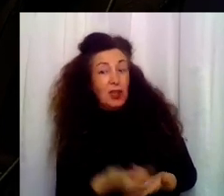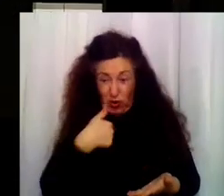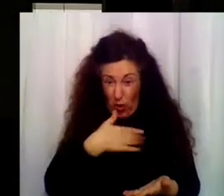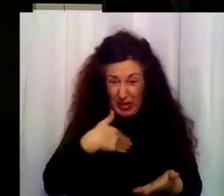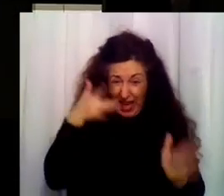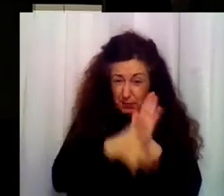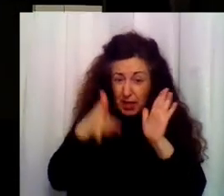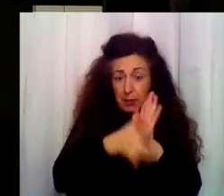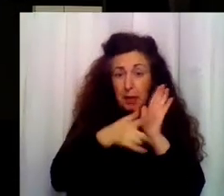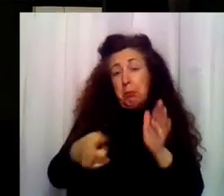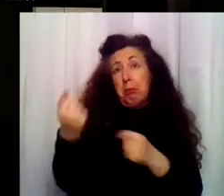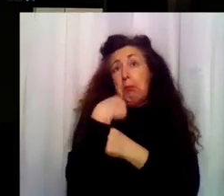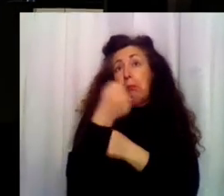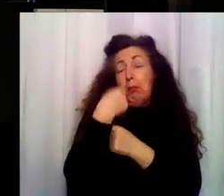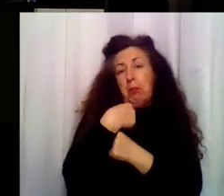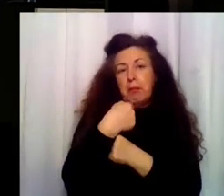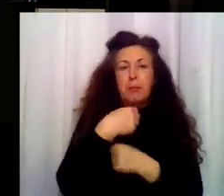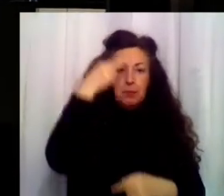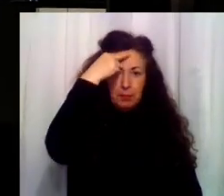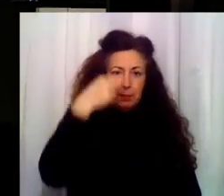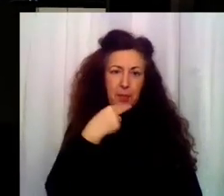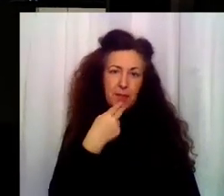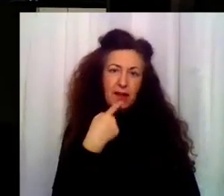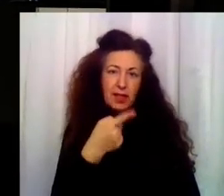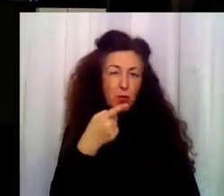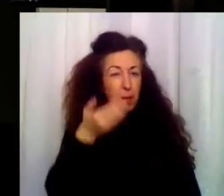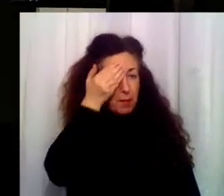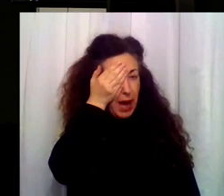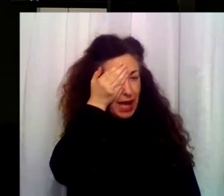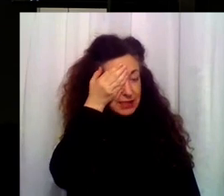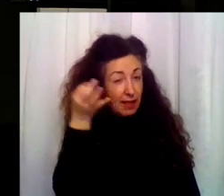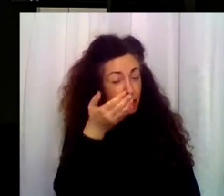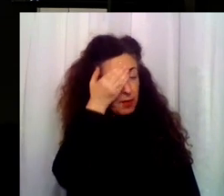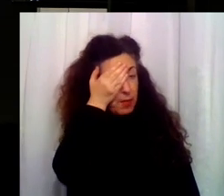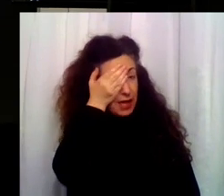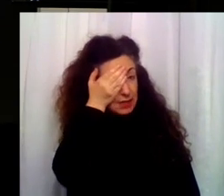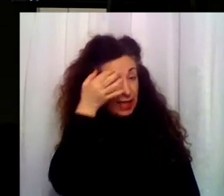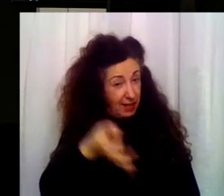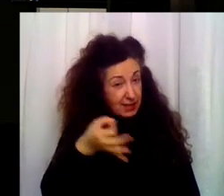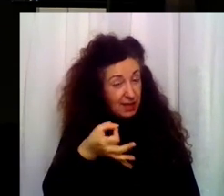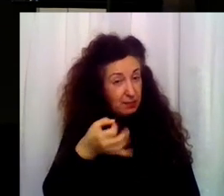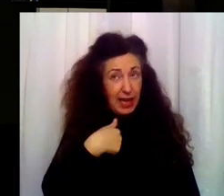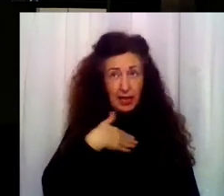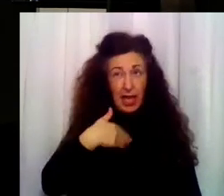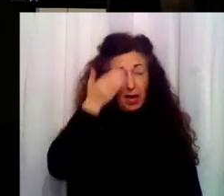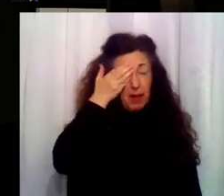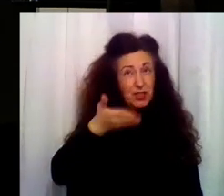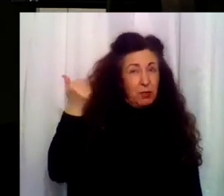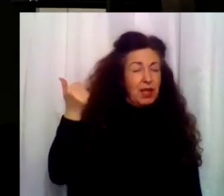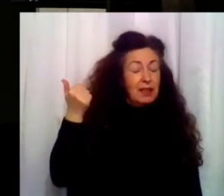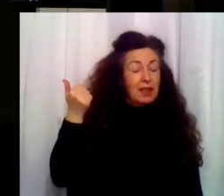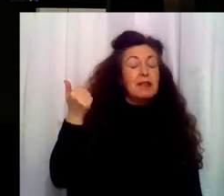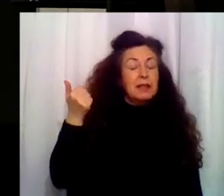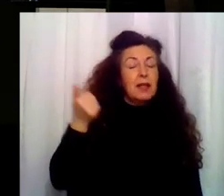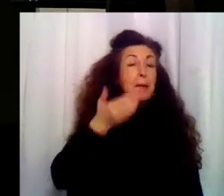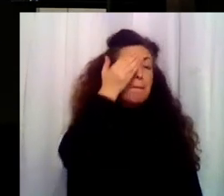no... Oiga, oiga, ¿tendrá que ir siempre con el parche? ¿Quiere que me lo quite? No, no, no, no. El parche es para que no impresione un ojo